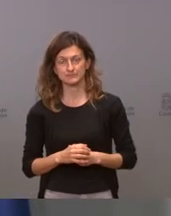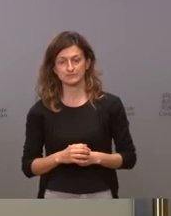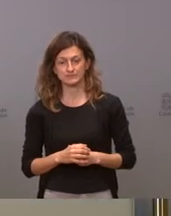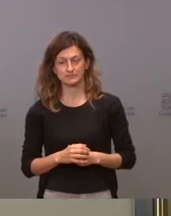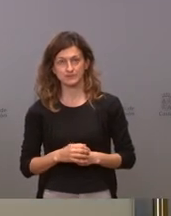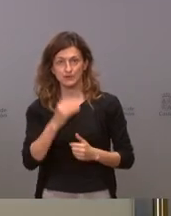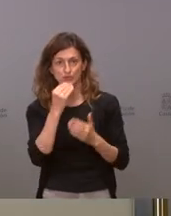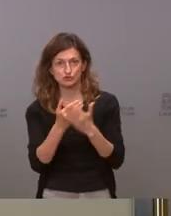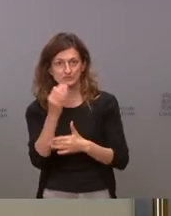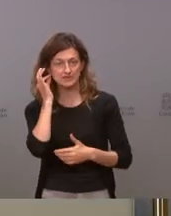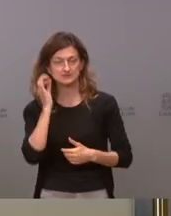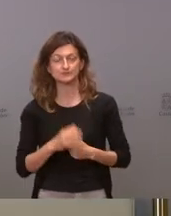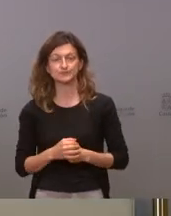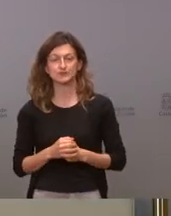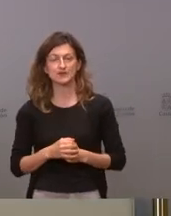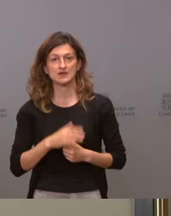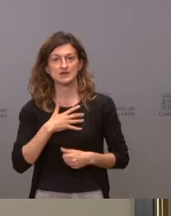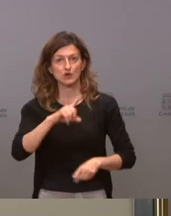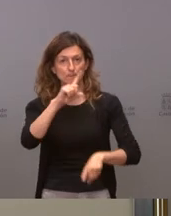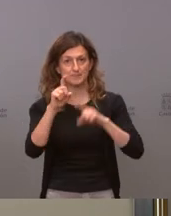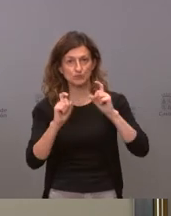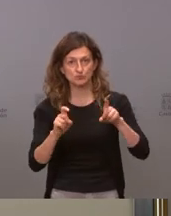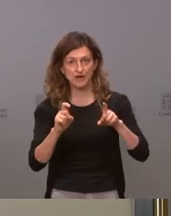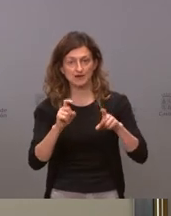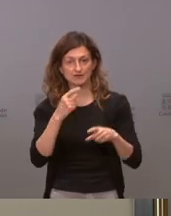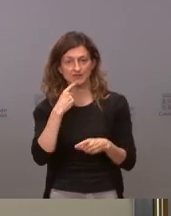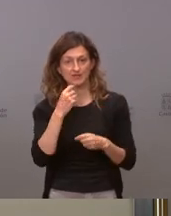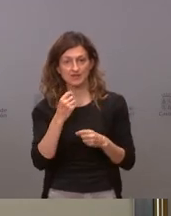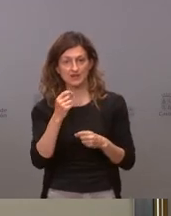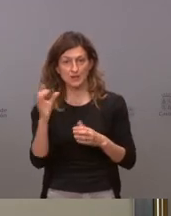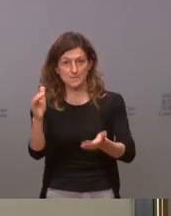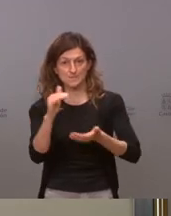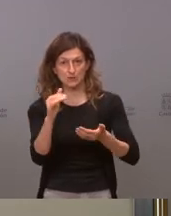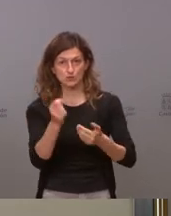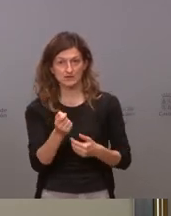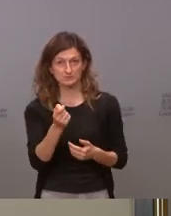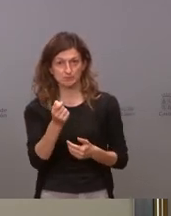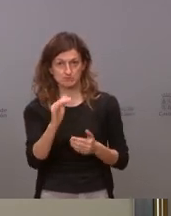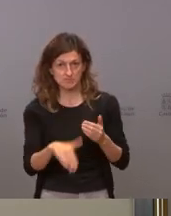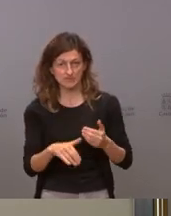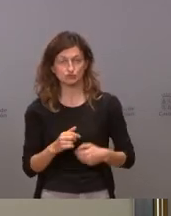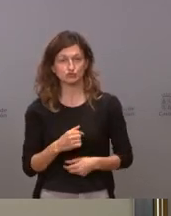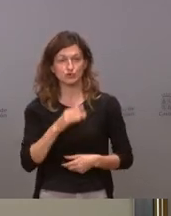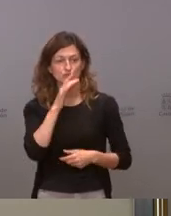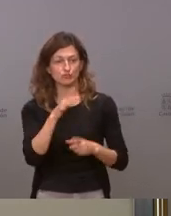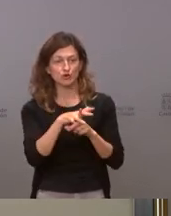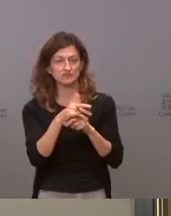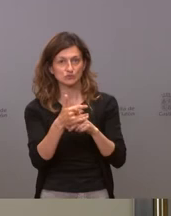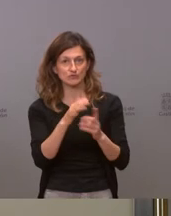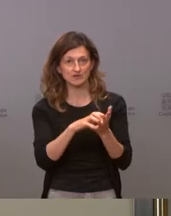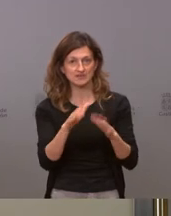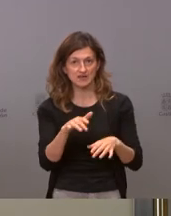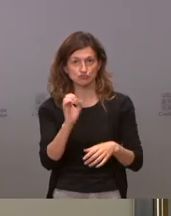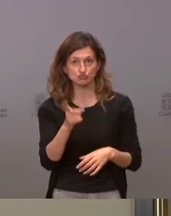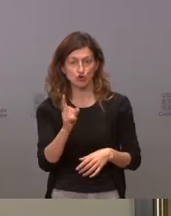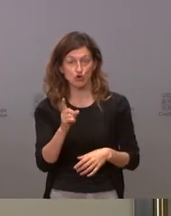buenos días me gustaría preguntarle sobre ese menor número de vacunas que están llegando si es una circunstancia que solo afecta a Castilla y León